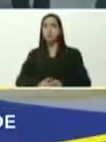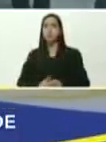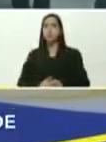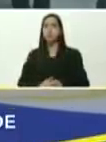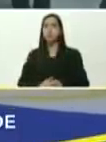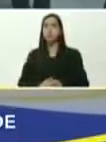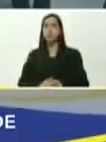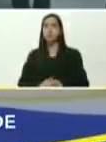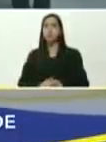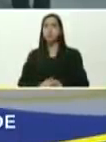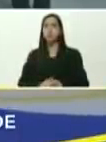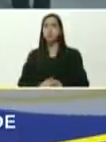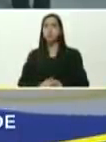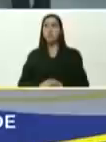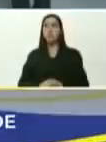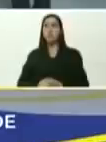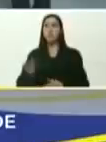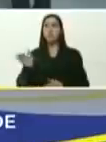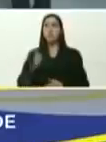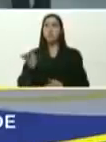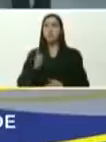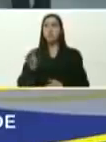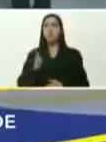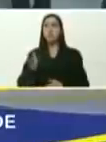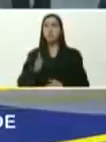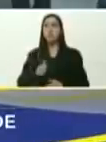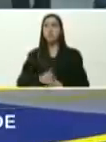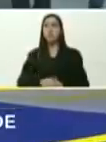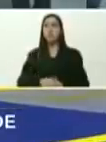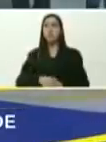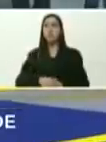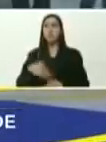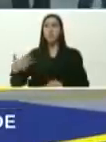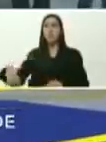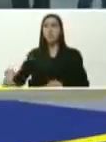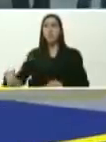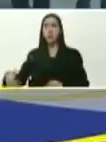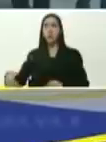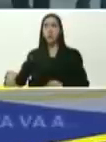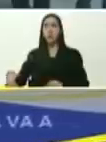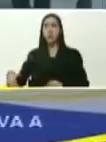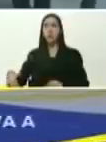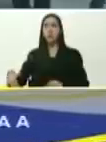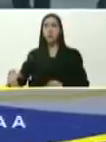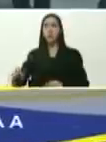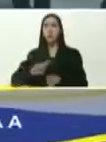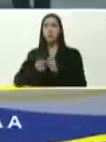a tu derecha, Maruja, más a tu derecha, no, no, al revés,